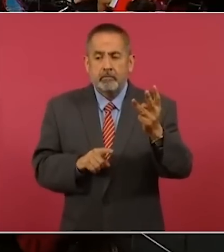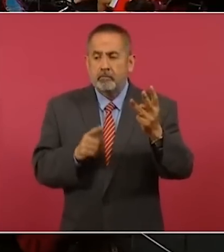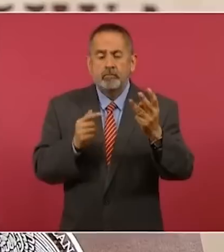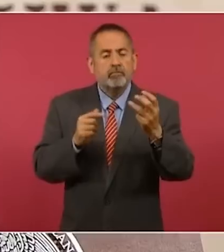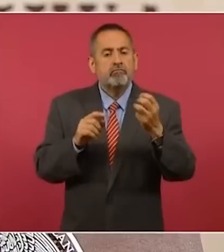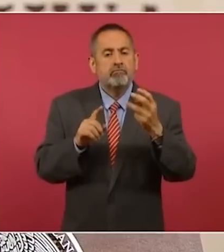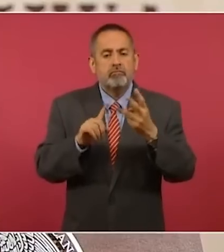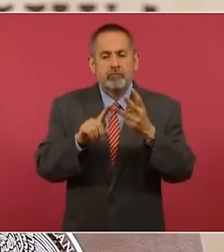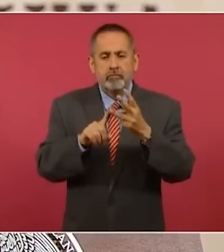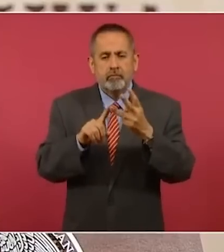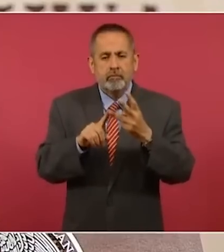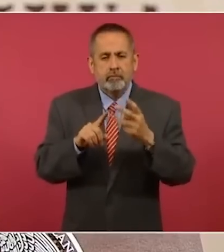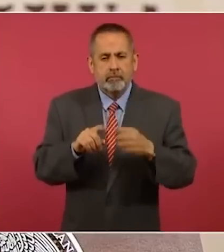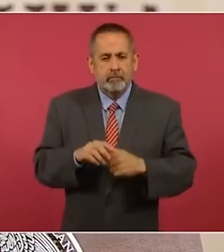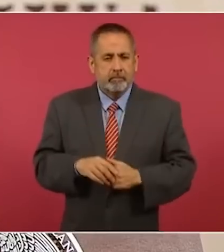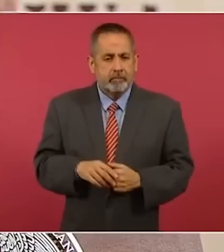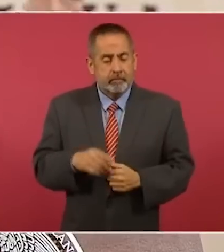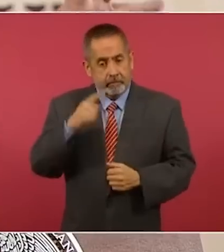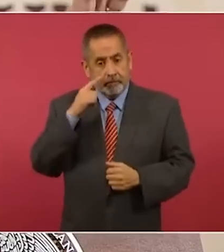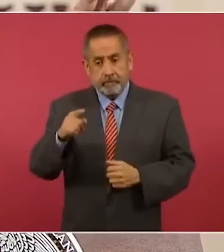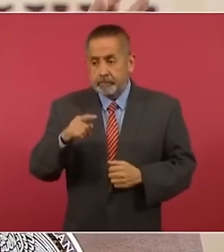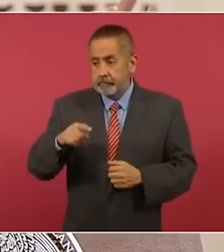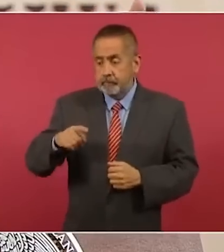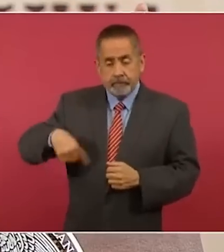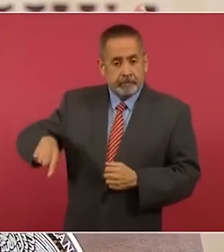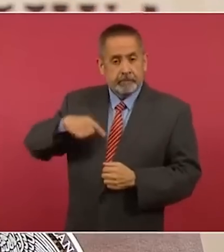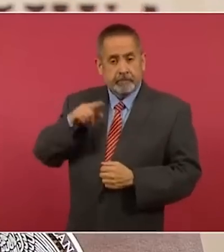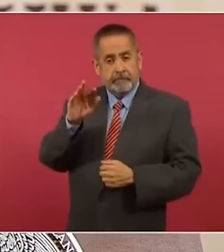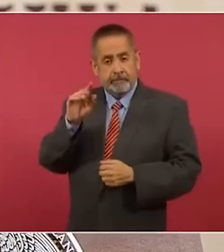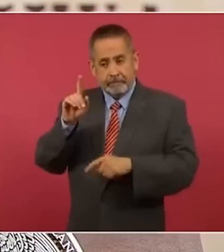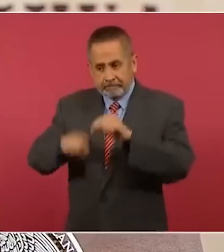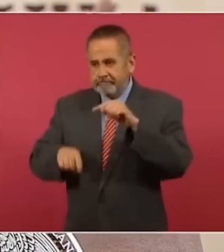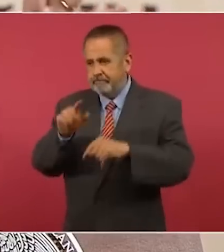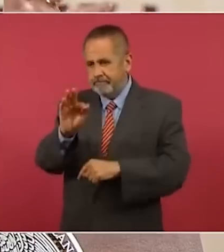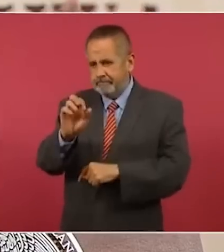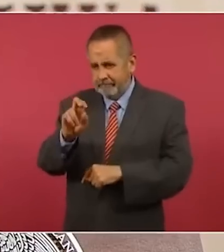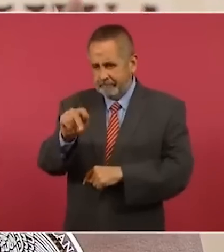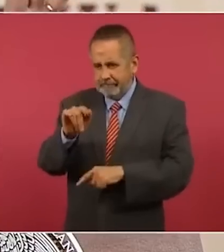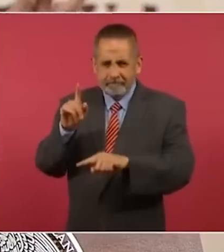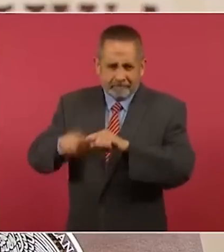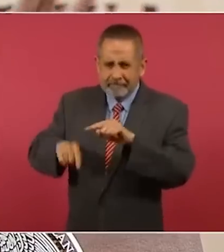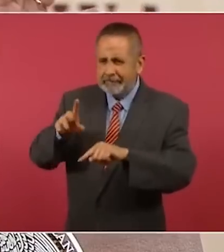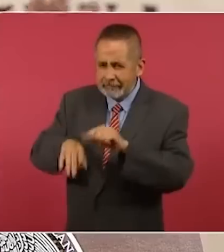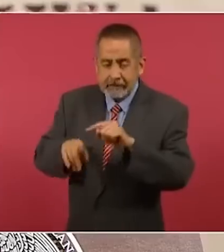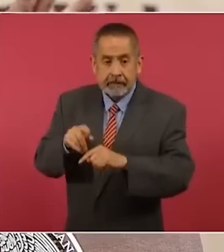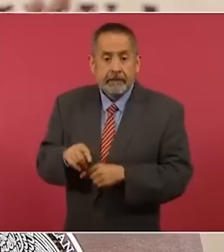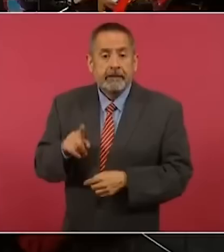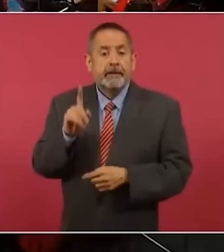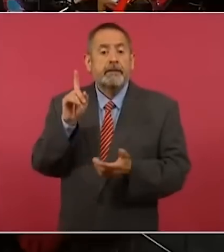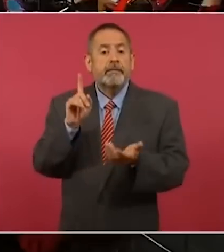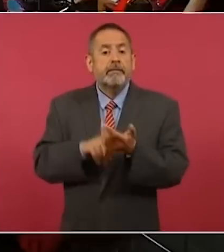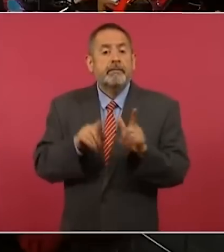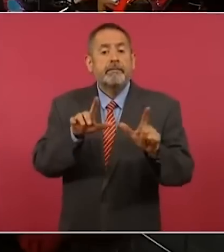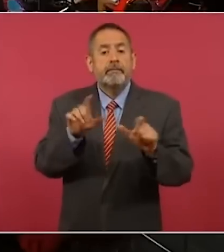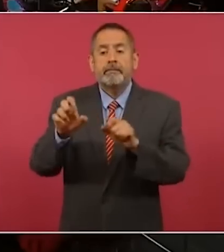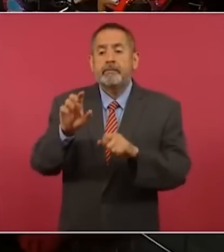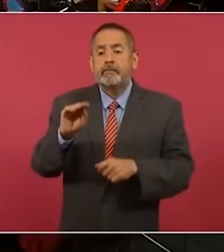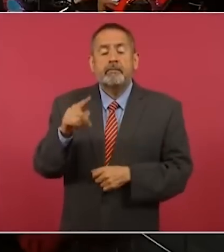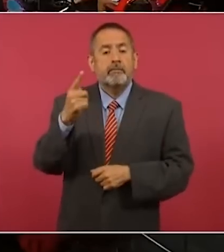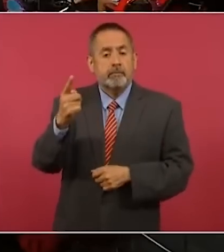mesa. Toda la lucha contra el fentanilo en México ha costado mil 791 vidas,